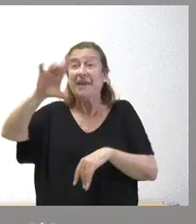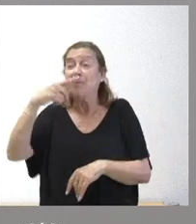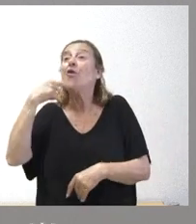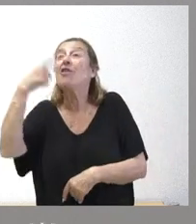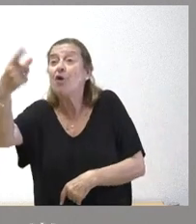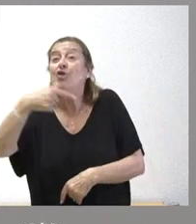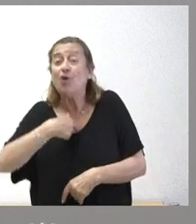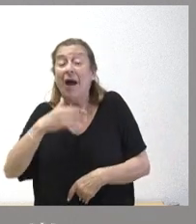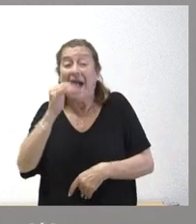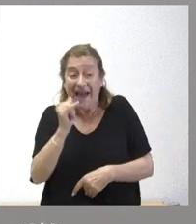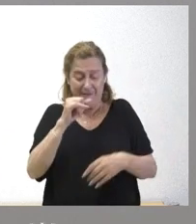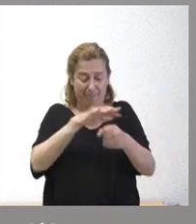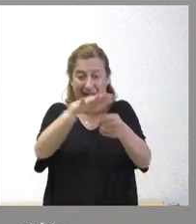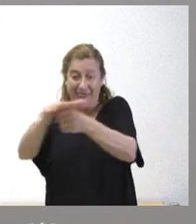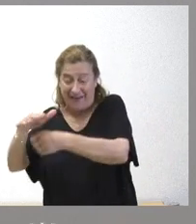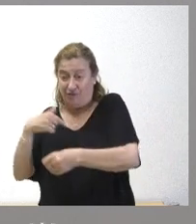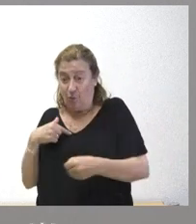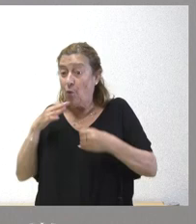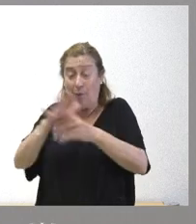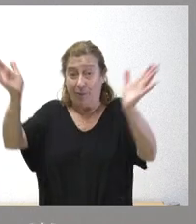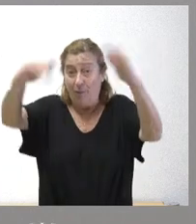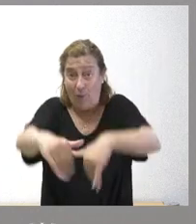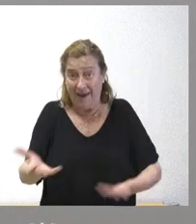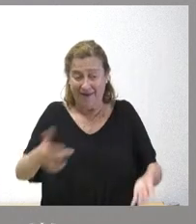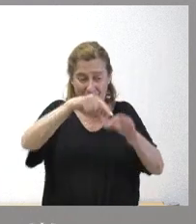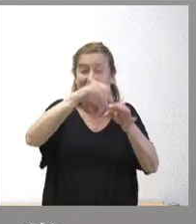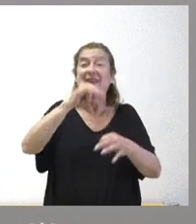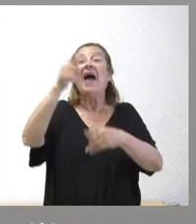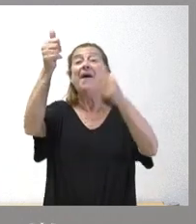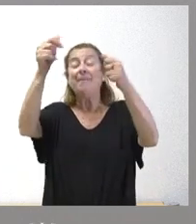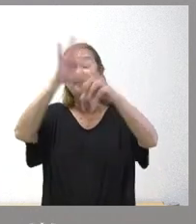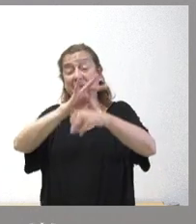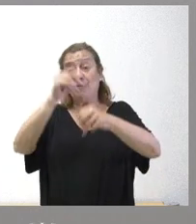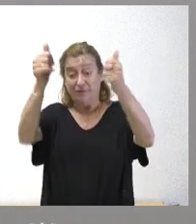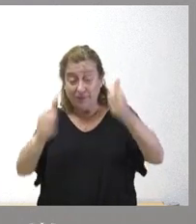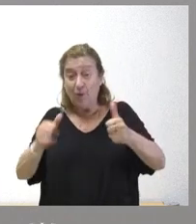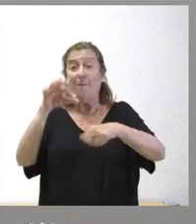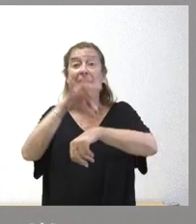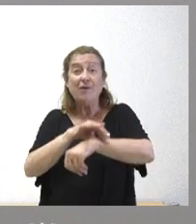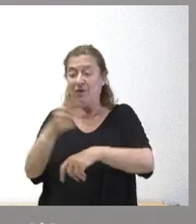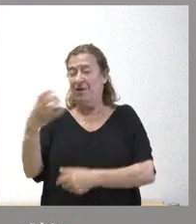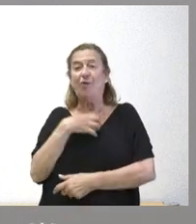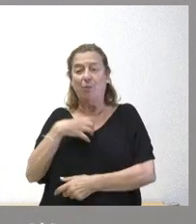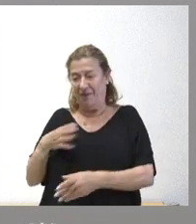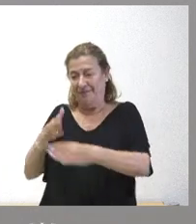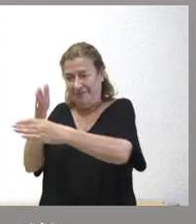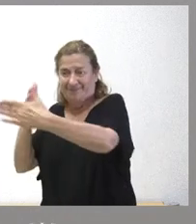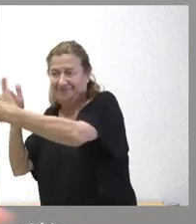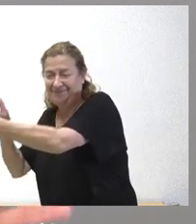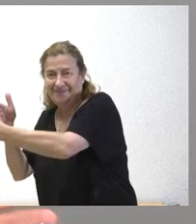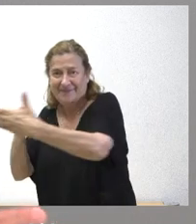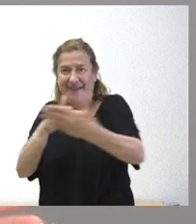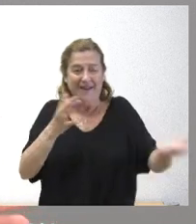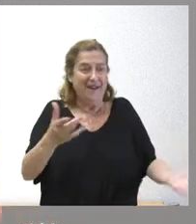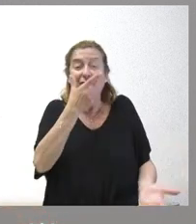ofrecen y no se cubren y que hay médicos que tienen el título de medicina y cirugía y que no pueden acceder a esas plazas MIR y que tendría una